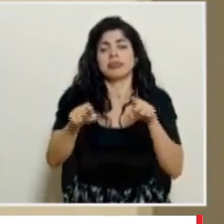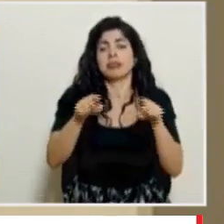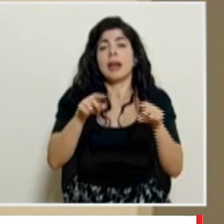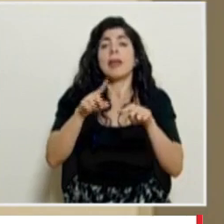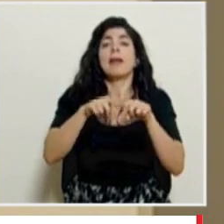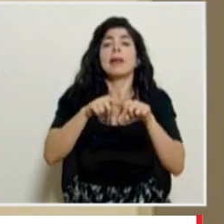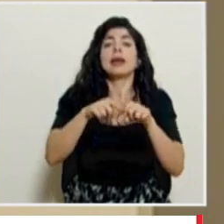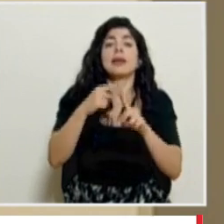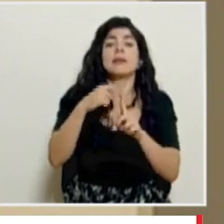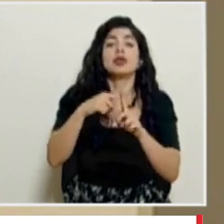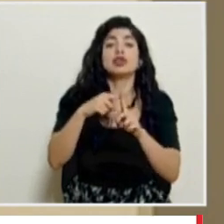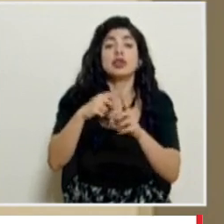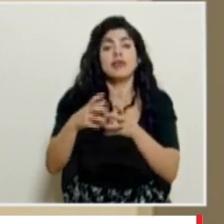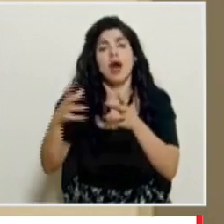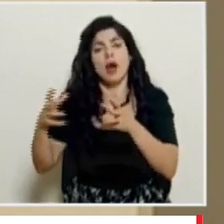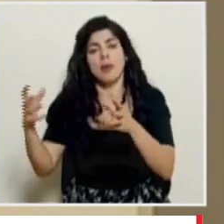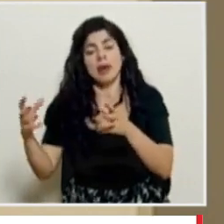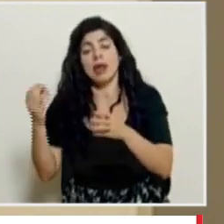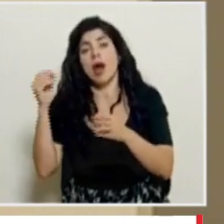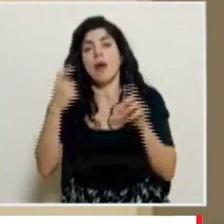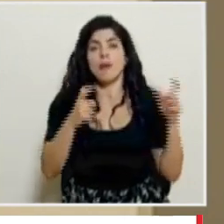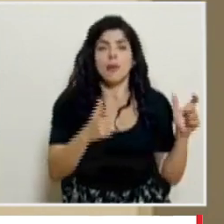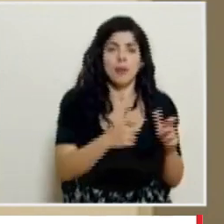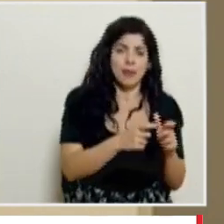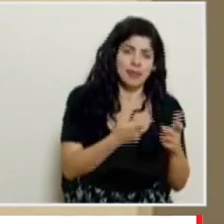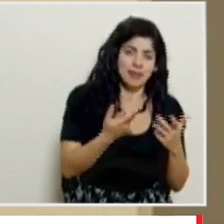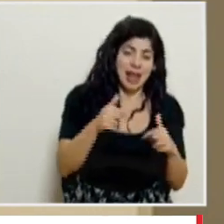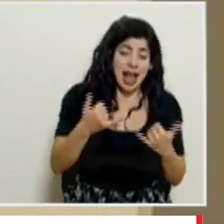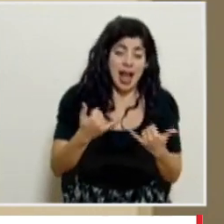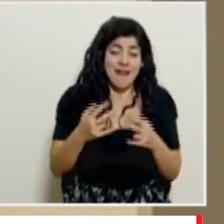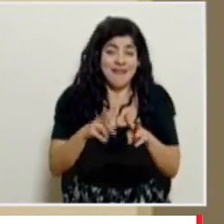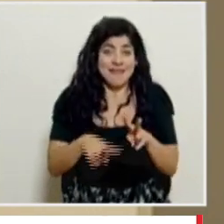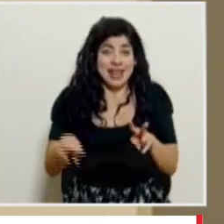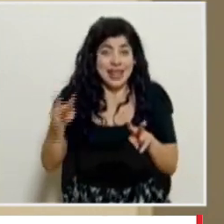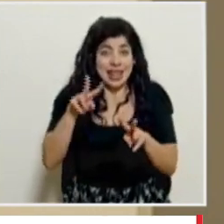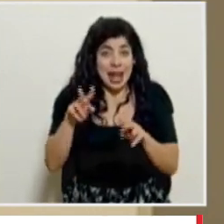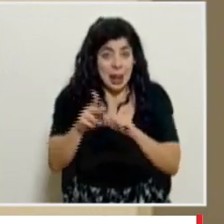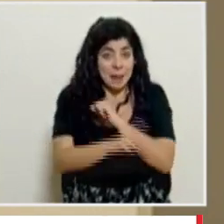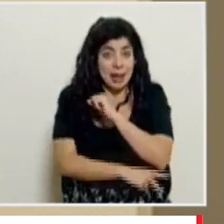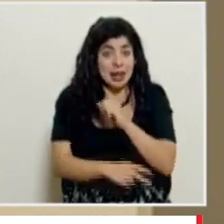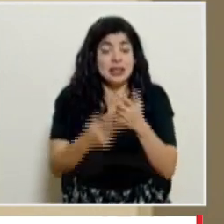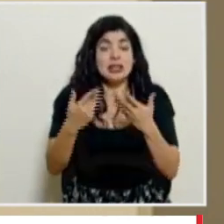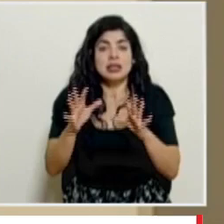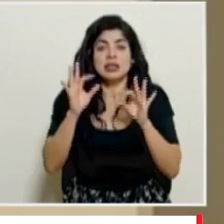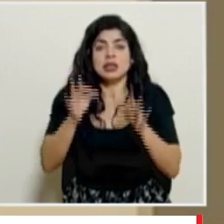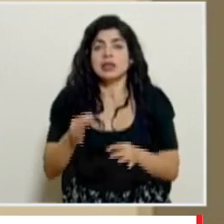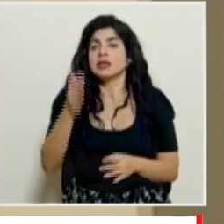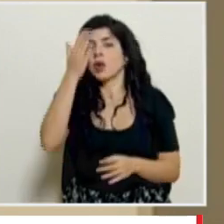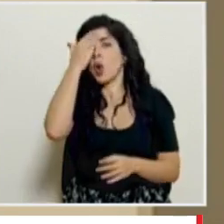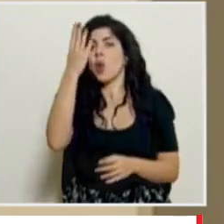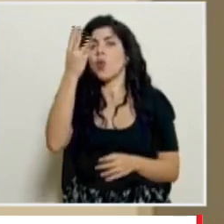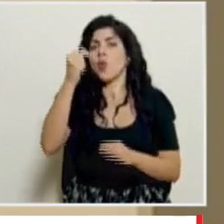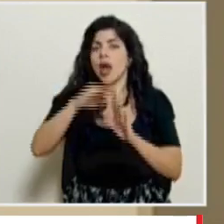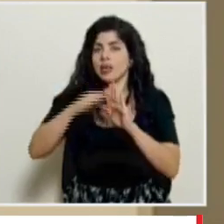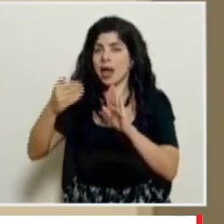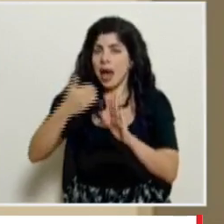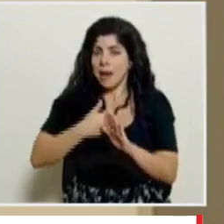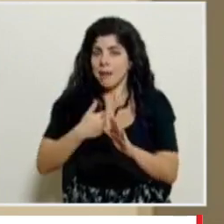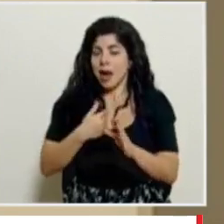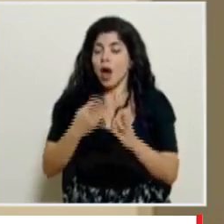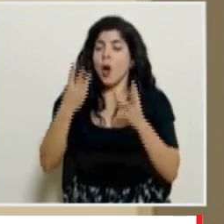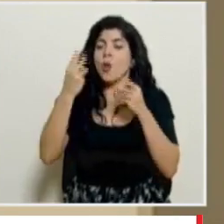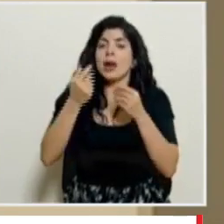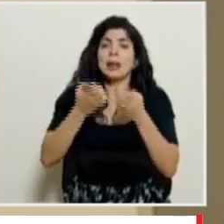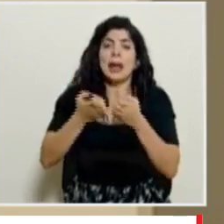positivos tenemos una ventaja ahorita como país y es que ya tenemos definida la cantidad de camas que tenemos el equipamiento